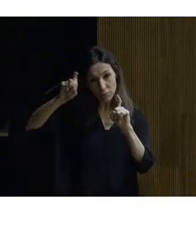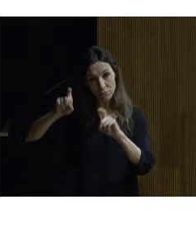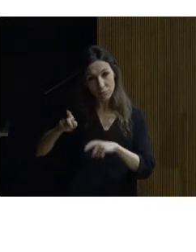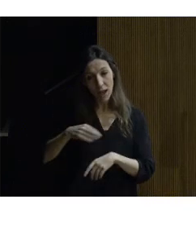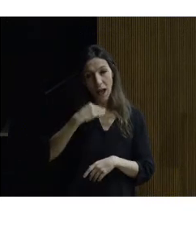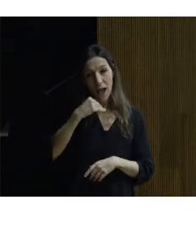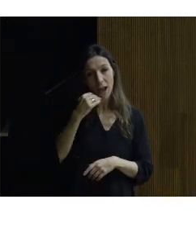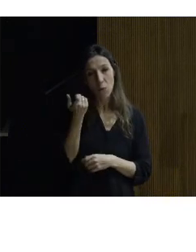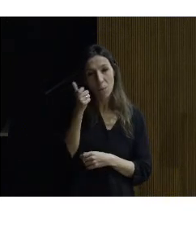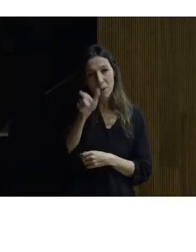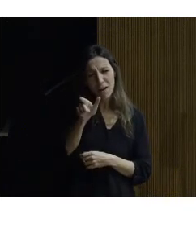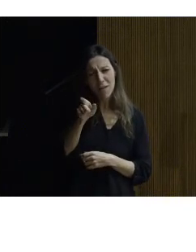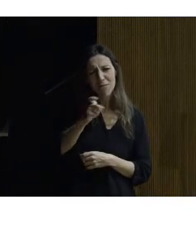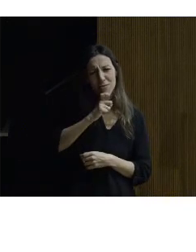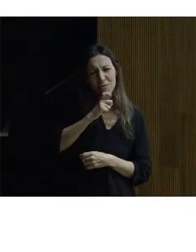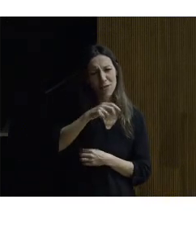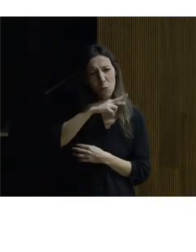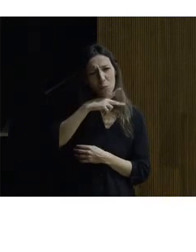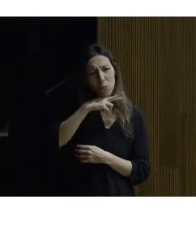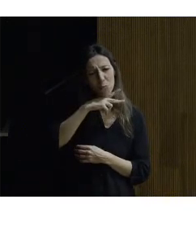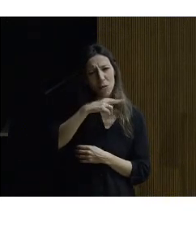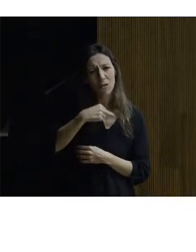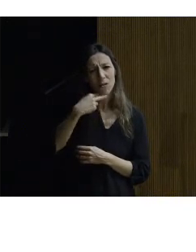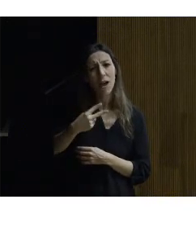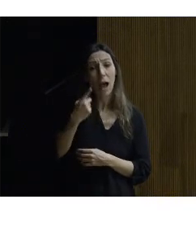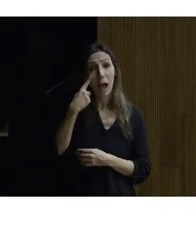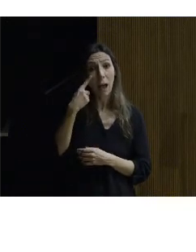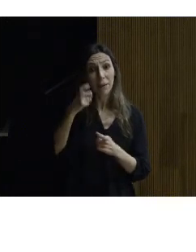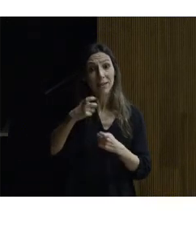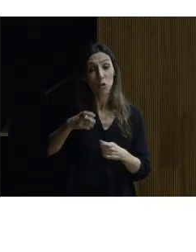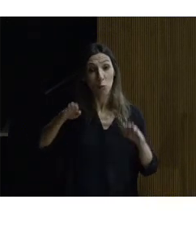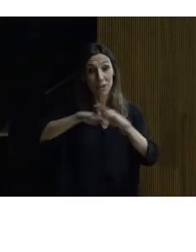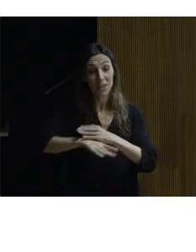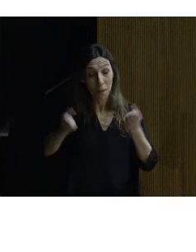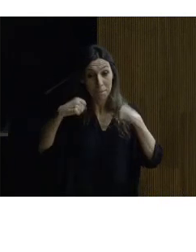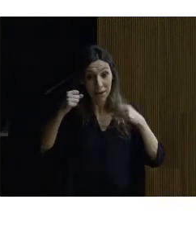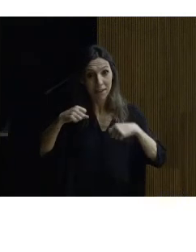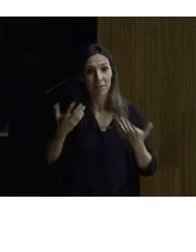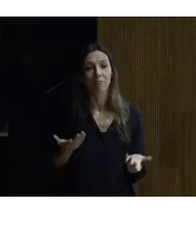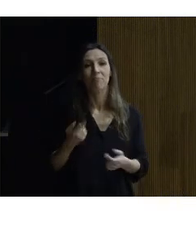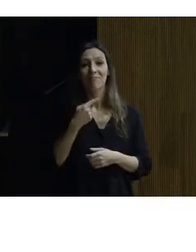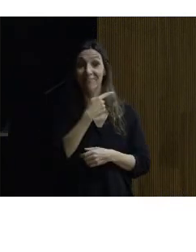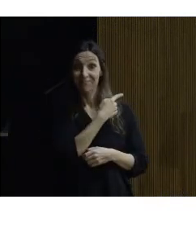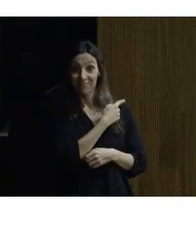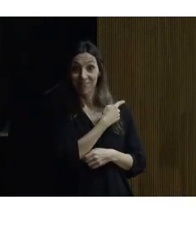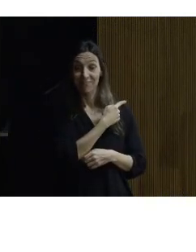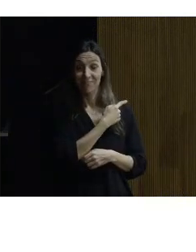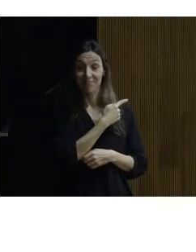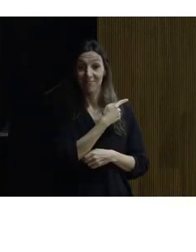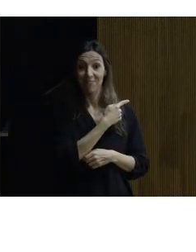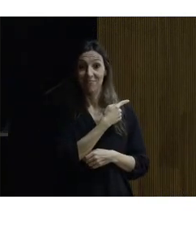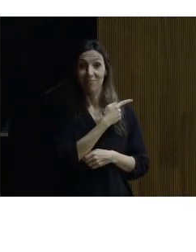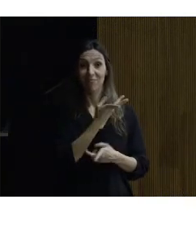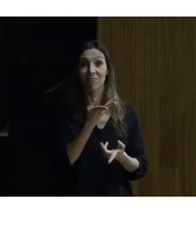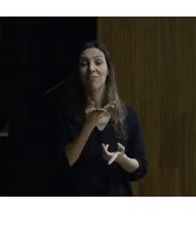lo está entrenando toda la noche no sé si me saldrá bien el Svive van de Bupertal es un metro que es un